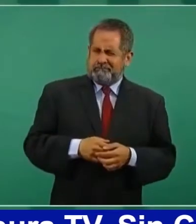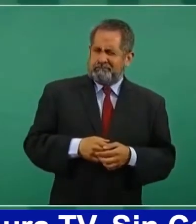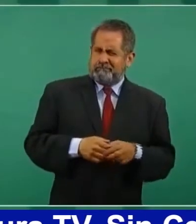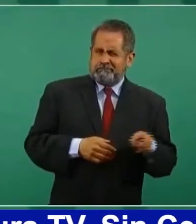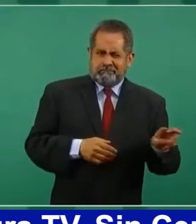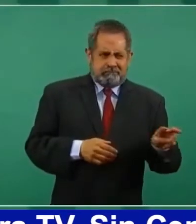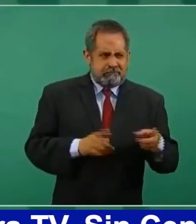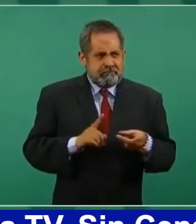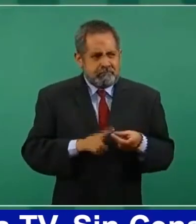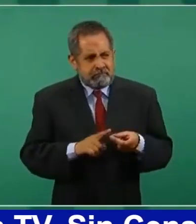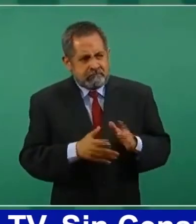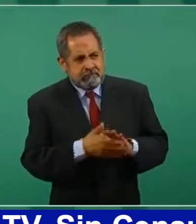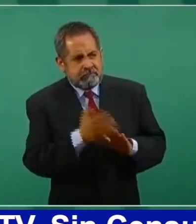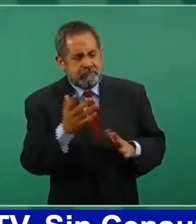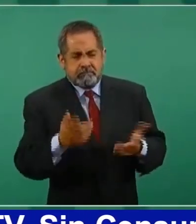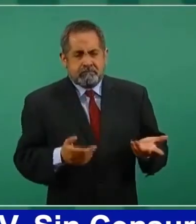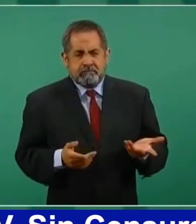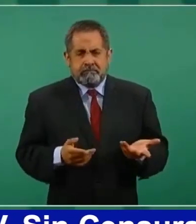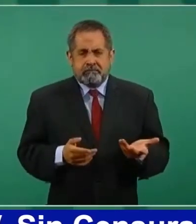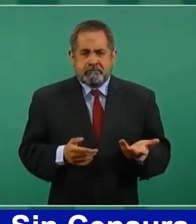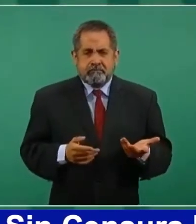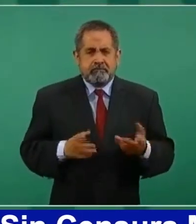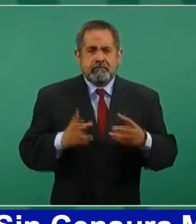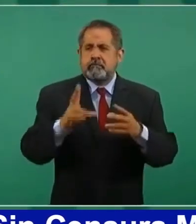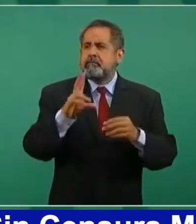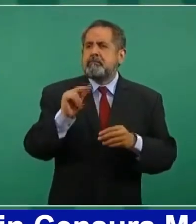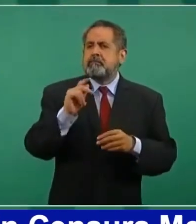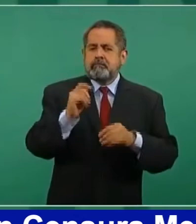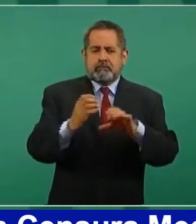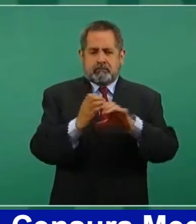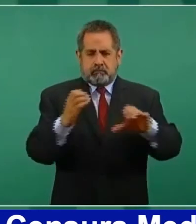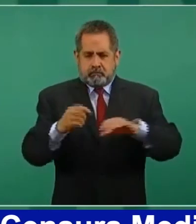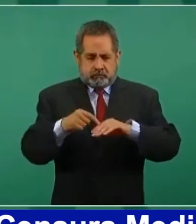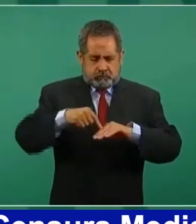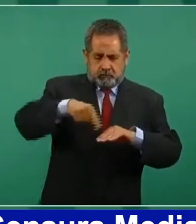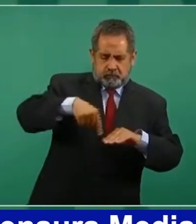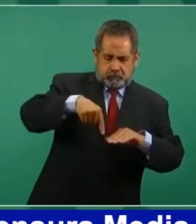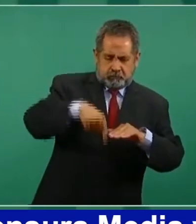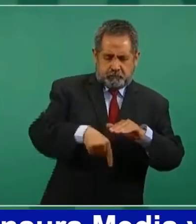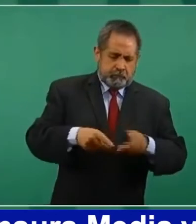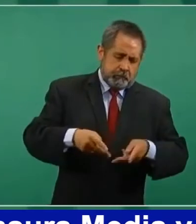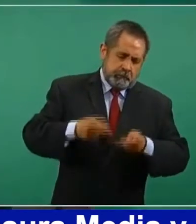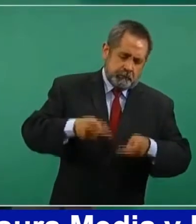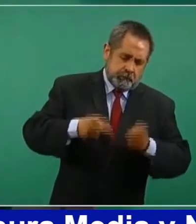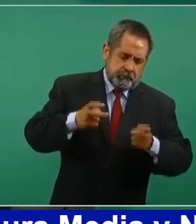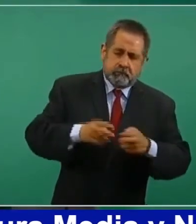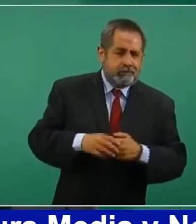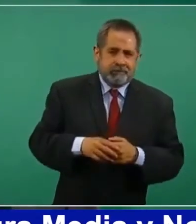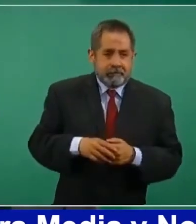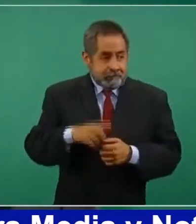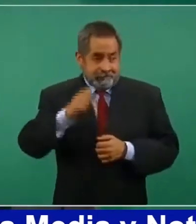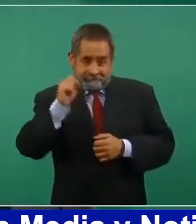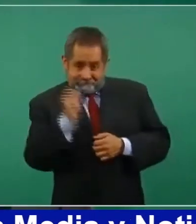se perforara un ducto y se